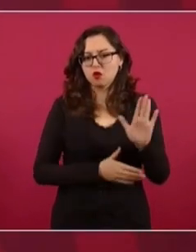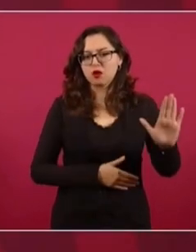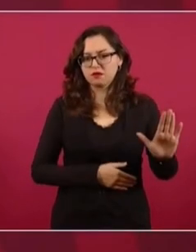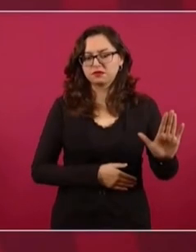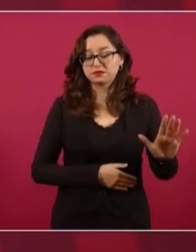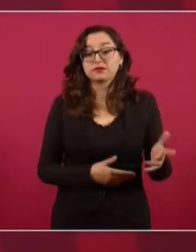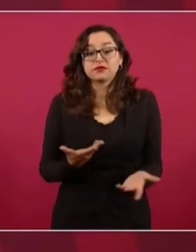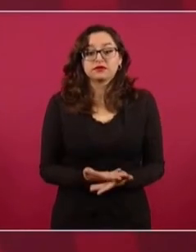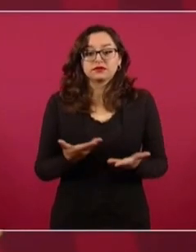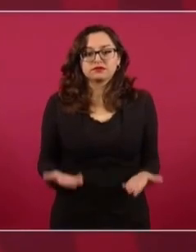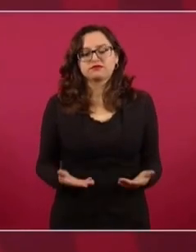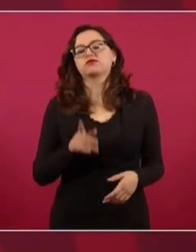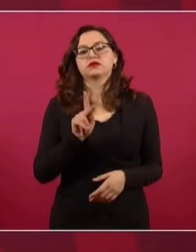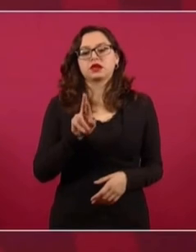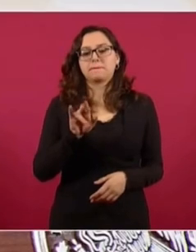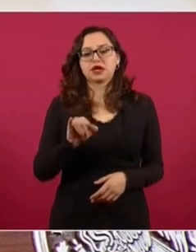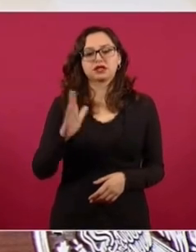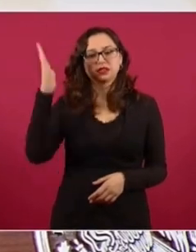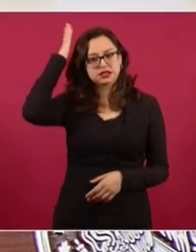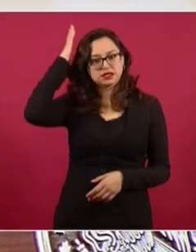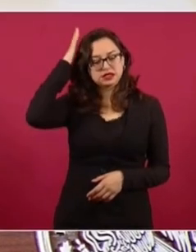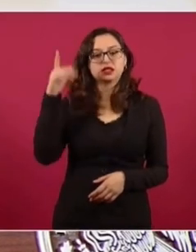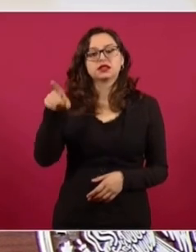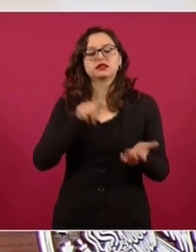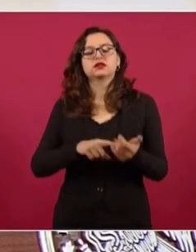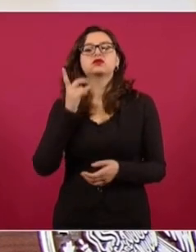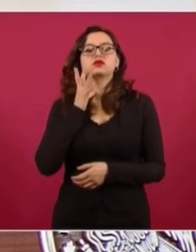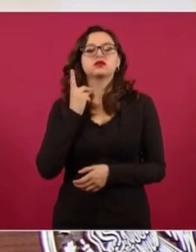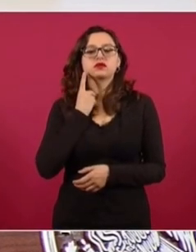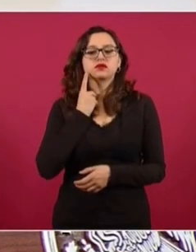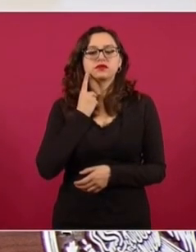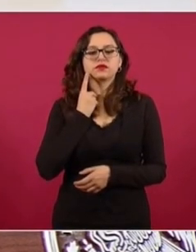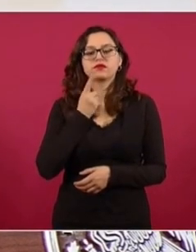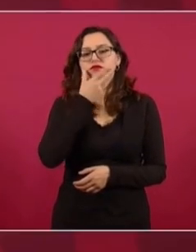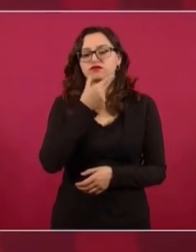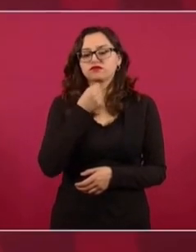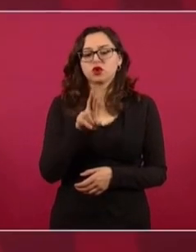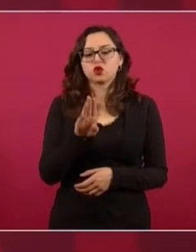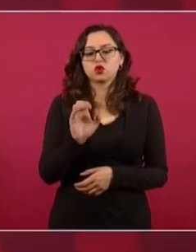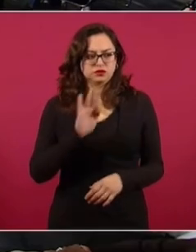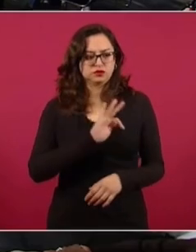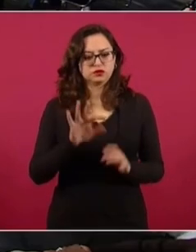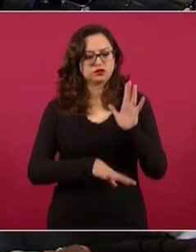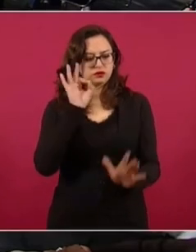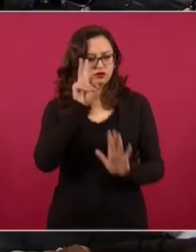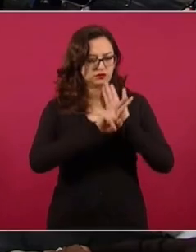de líder del PRI. En la Cámara, Rubén Moreira,